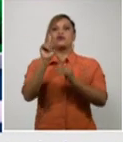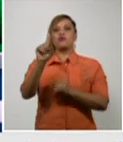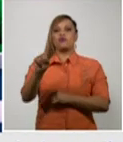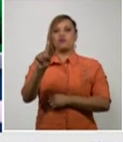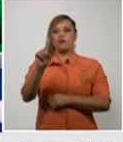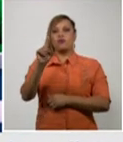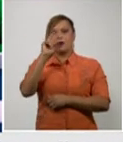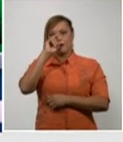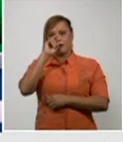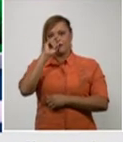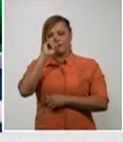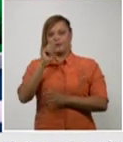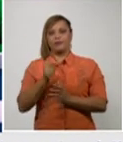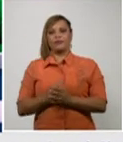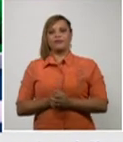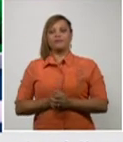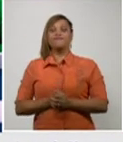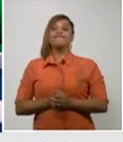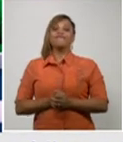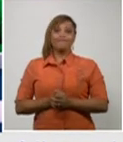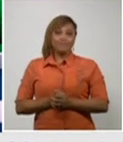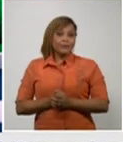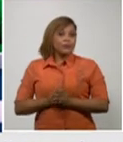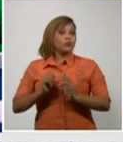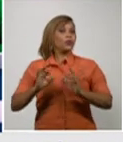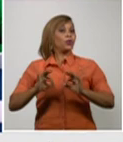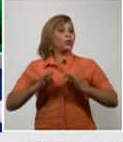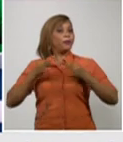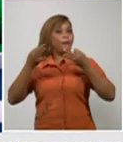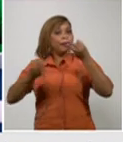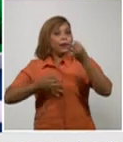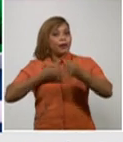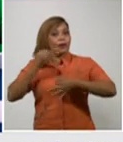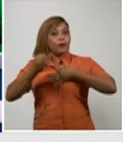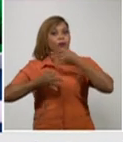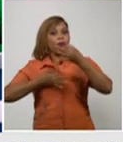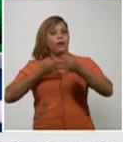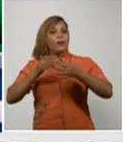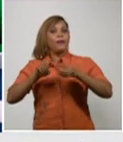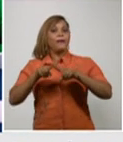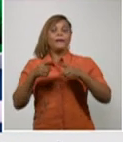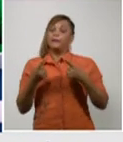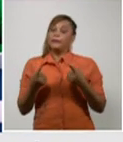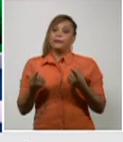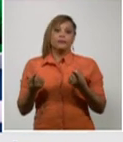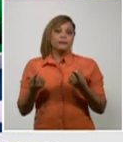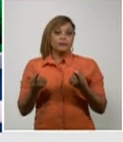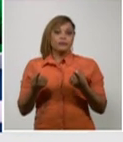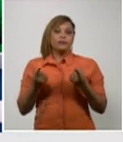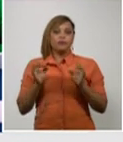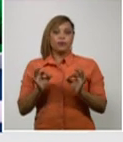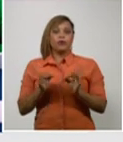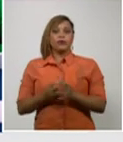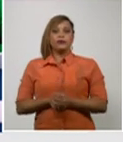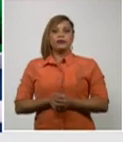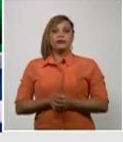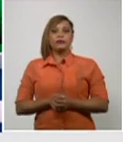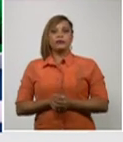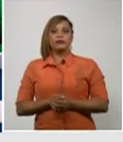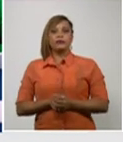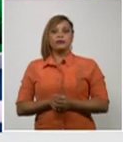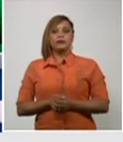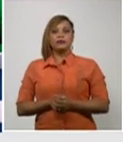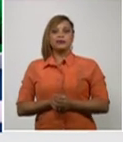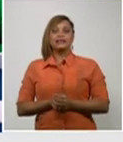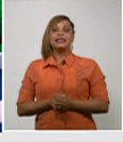fíjense lo digo con énfasis porque indiscutiblemente en la en la en la adquisición de la